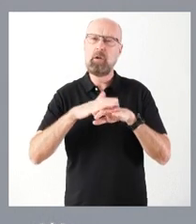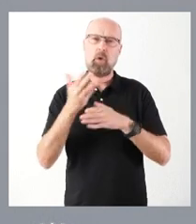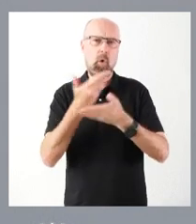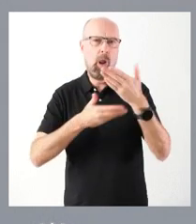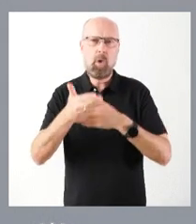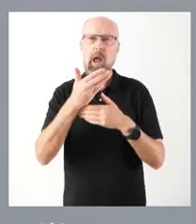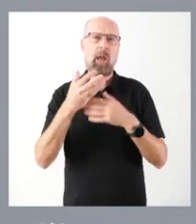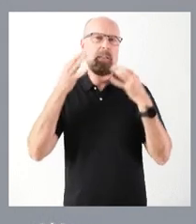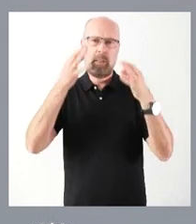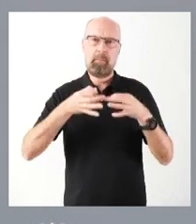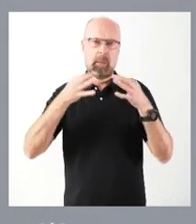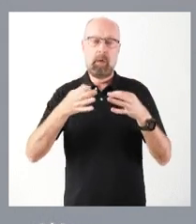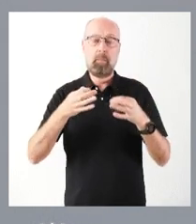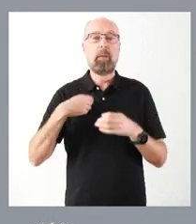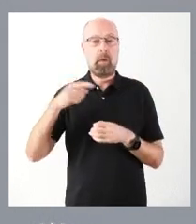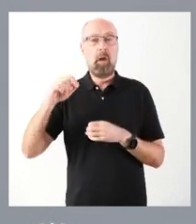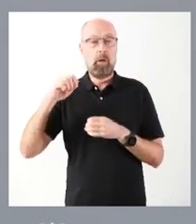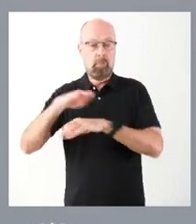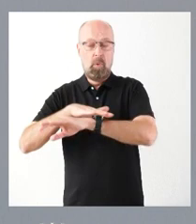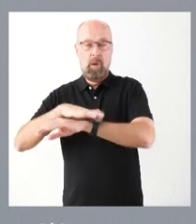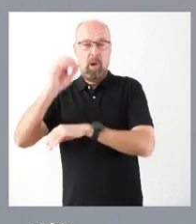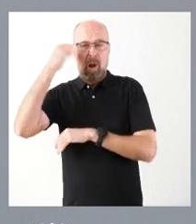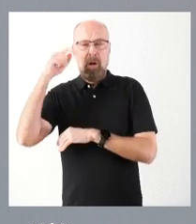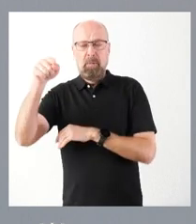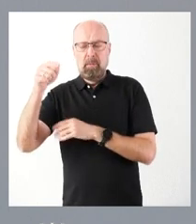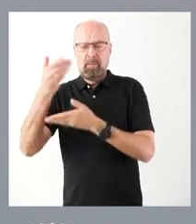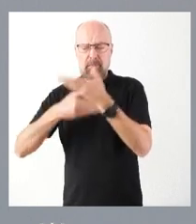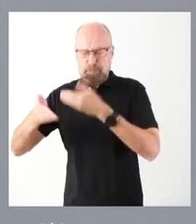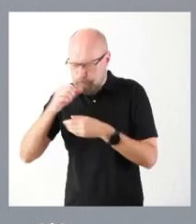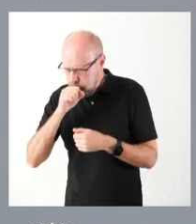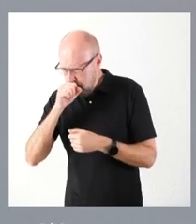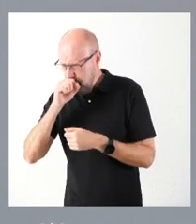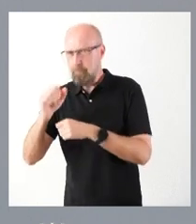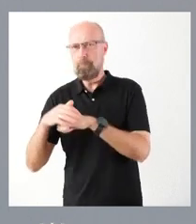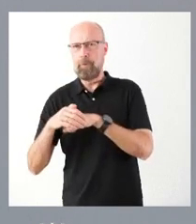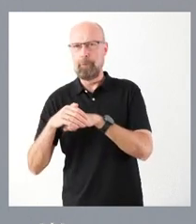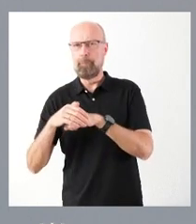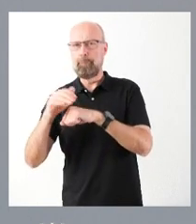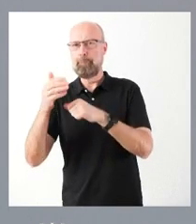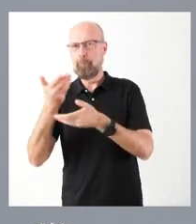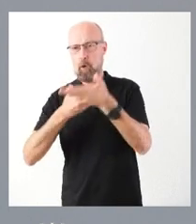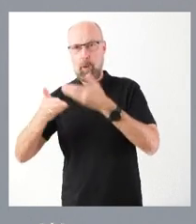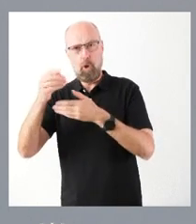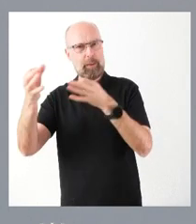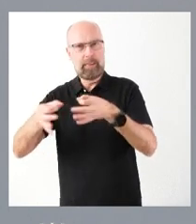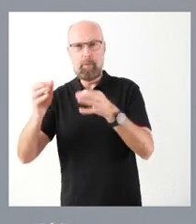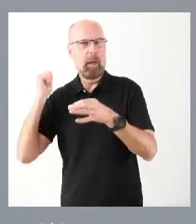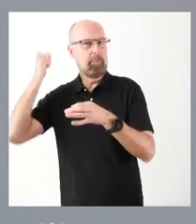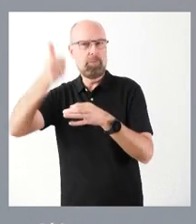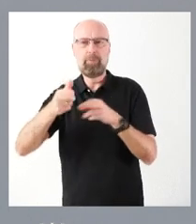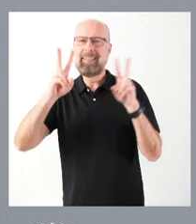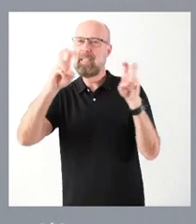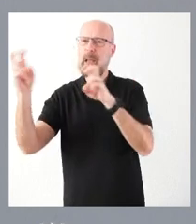que decir que el Gobierno de Aragón ha sido siempre un firme colaborador de la Junta de Castilla y León en el ámbito de todos los aspectos comunes que hemos tenido